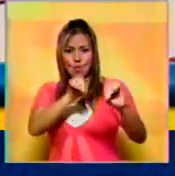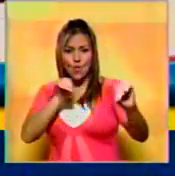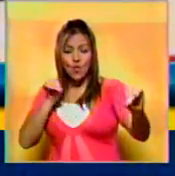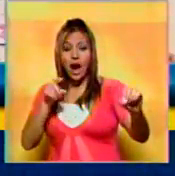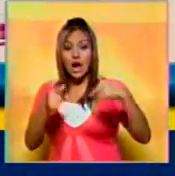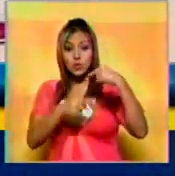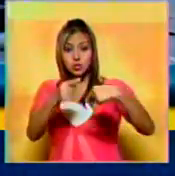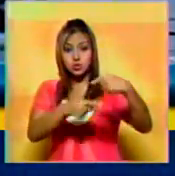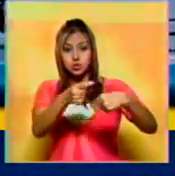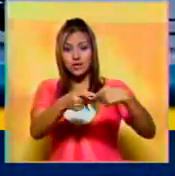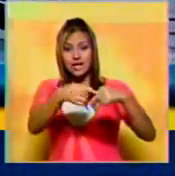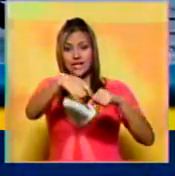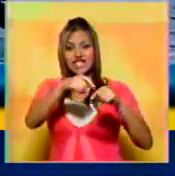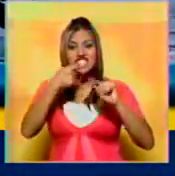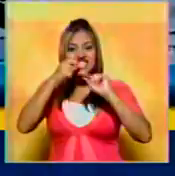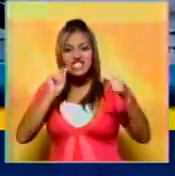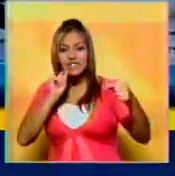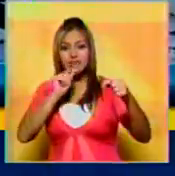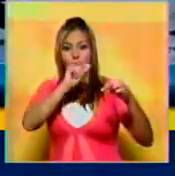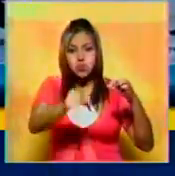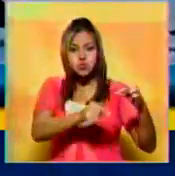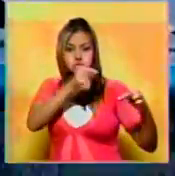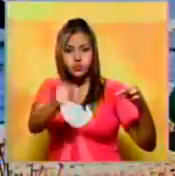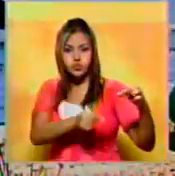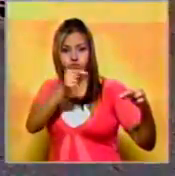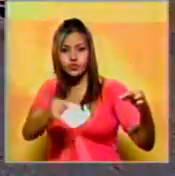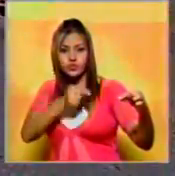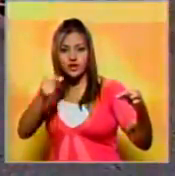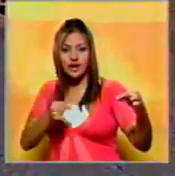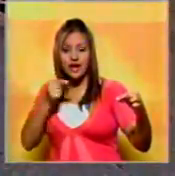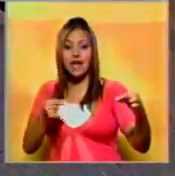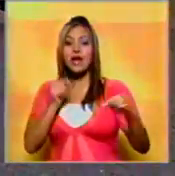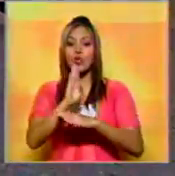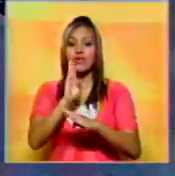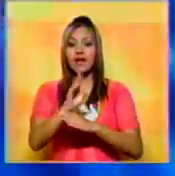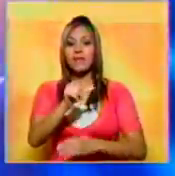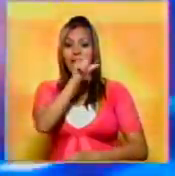envueltos con cinta adhesiva para impermevializar la droga.